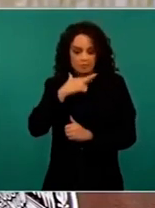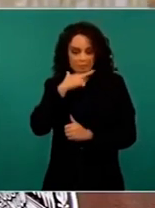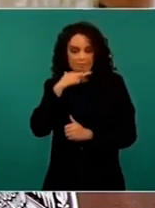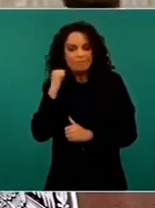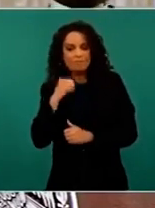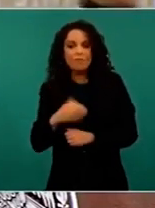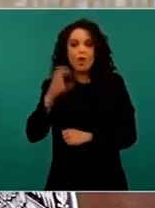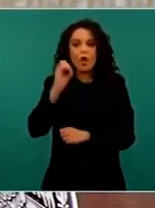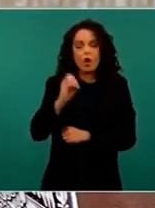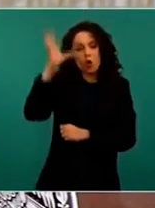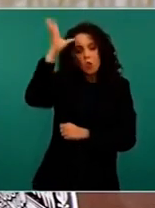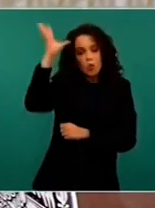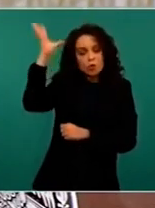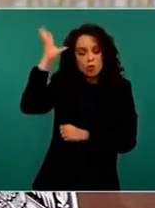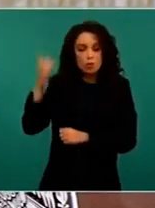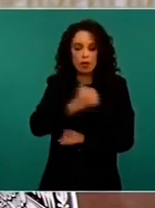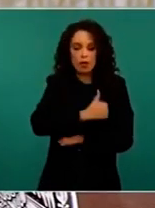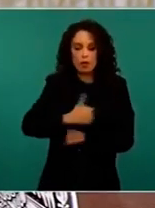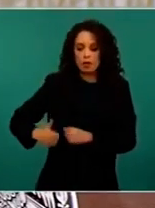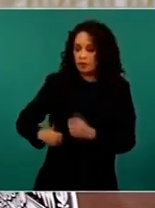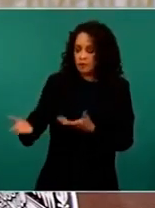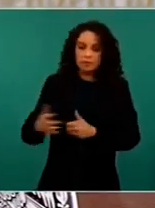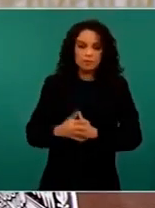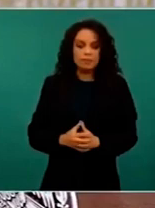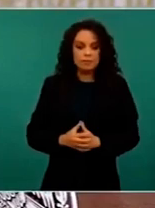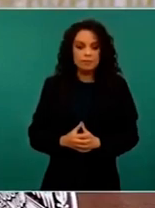una delegación que ahora se llama Alcaldía.